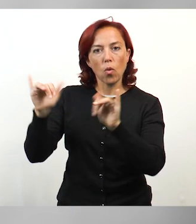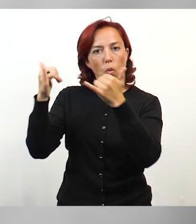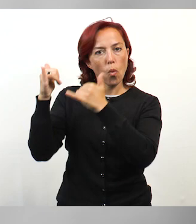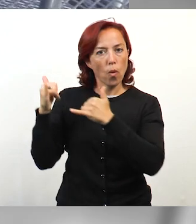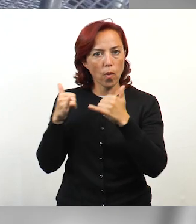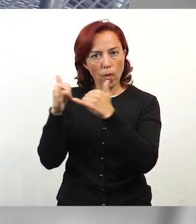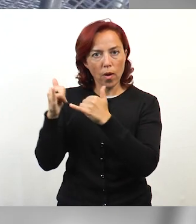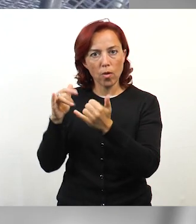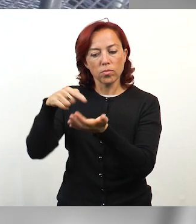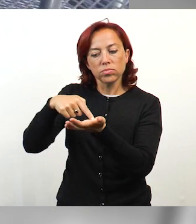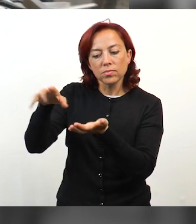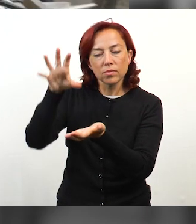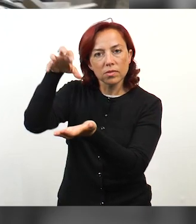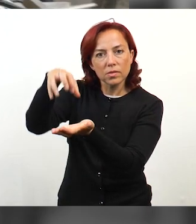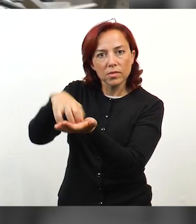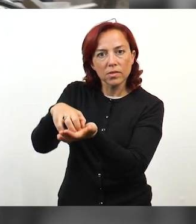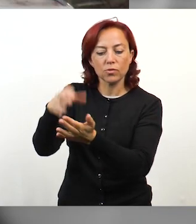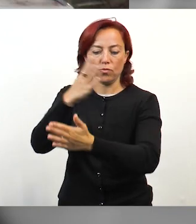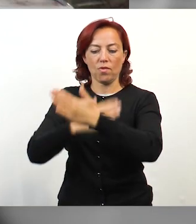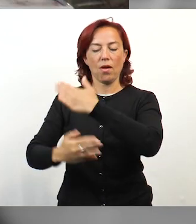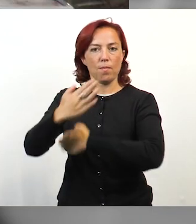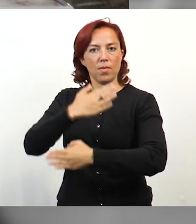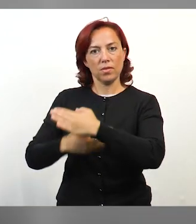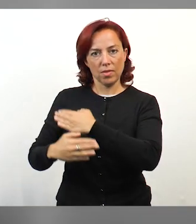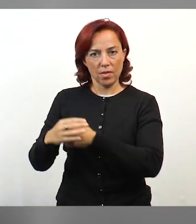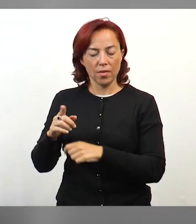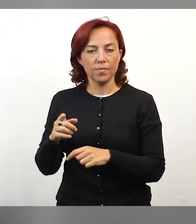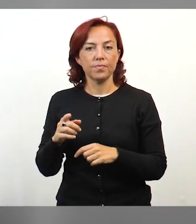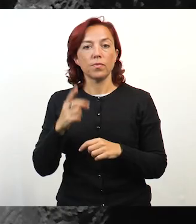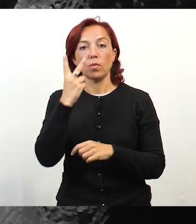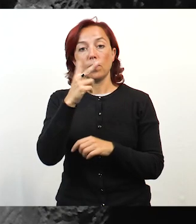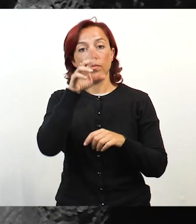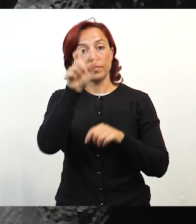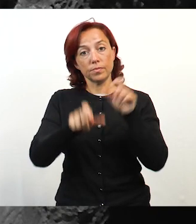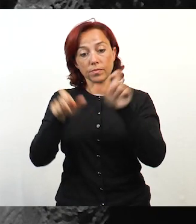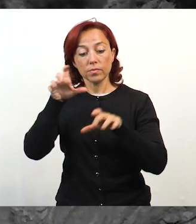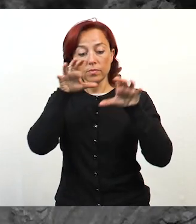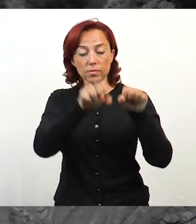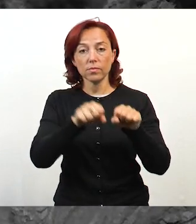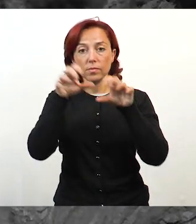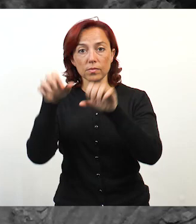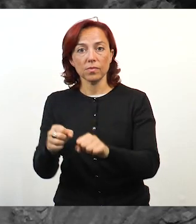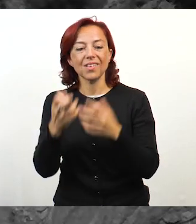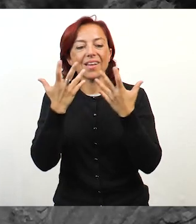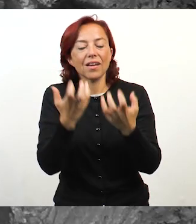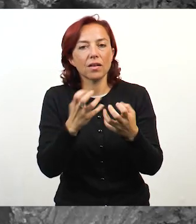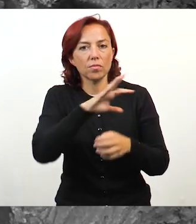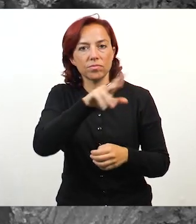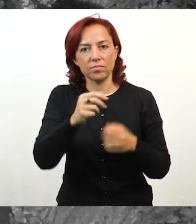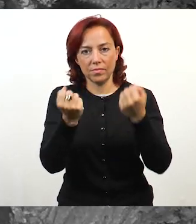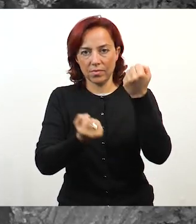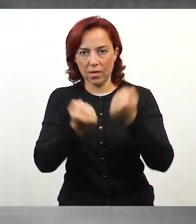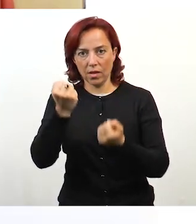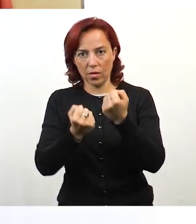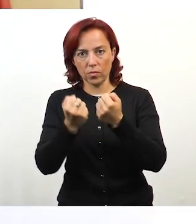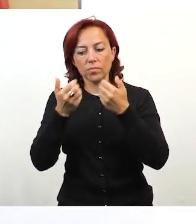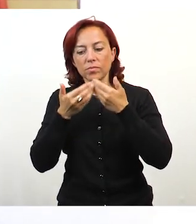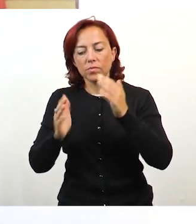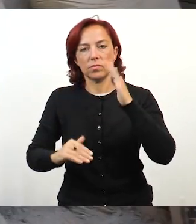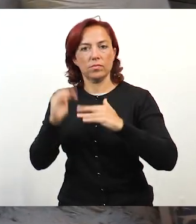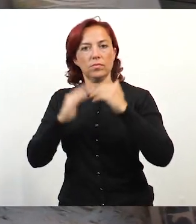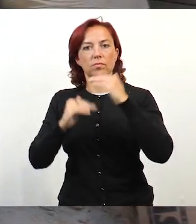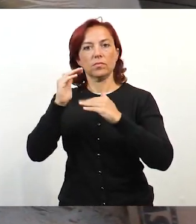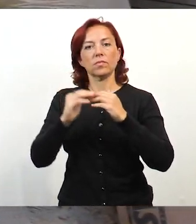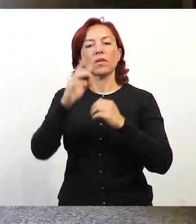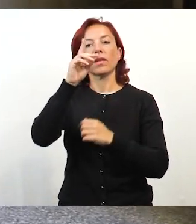recreativos para el Centro de Ayuda al Discapacitado de Nueva Albesia. Dos personas fueron detenidas por intentar hurtar un auto. Se empezó a